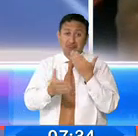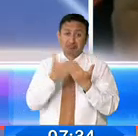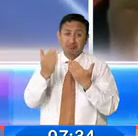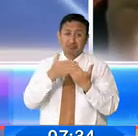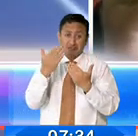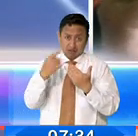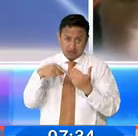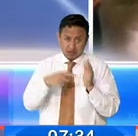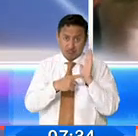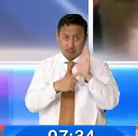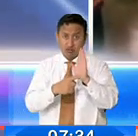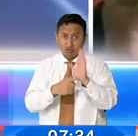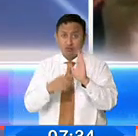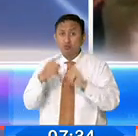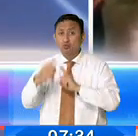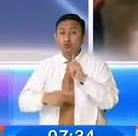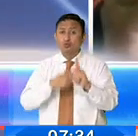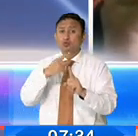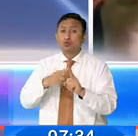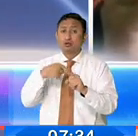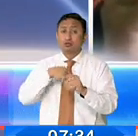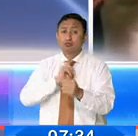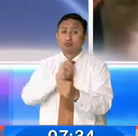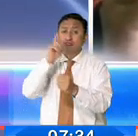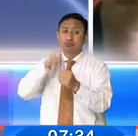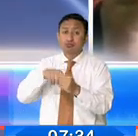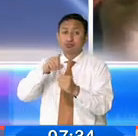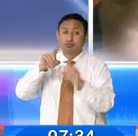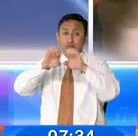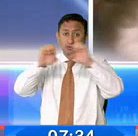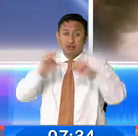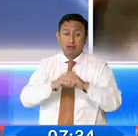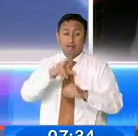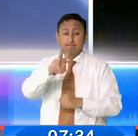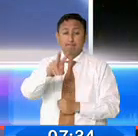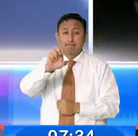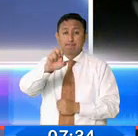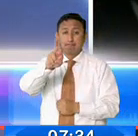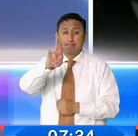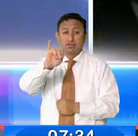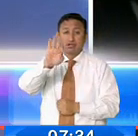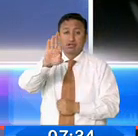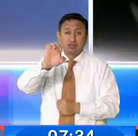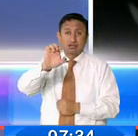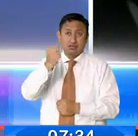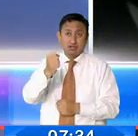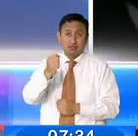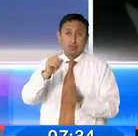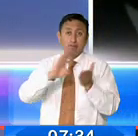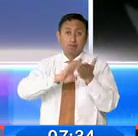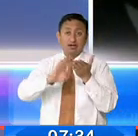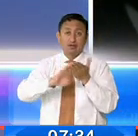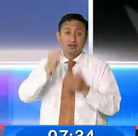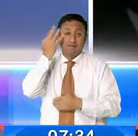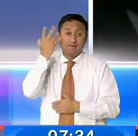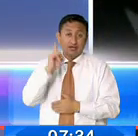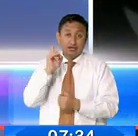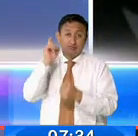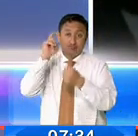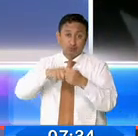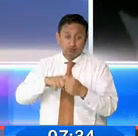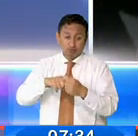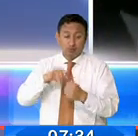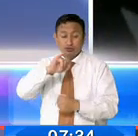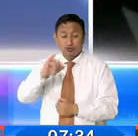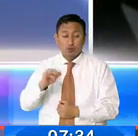identificado cuándo fue mi ingreso a la empresa Veritas. Aquí está muy claro, perdón, en la fecha que se ingresó, que